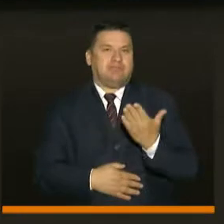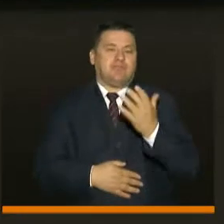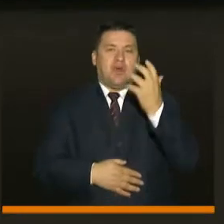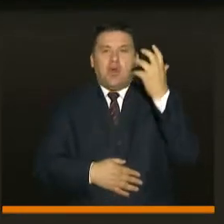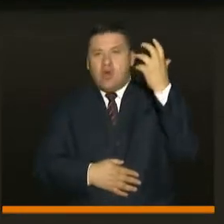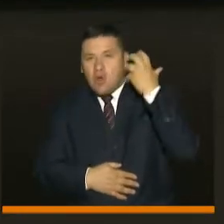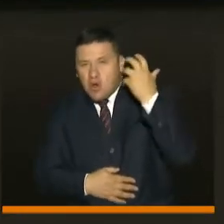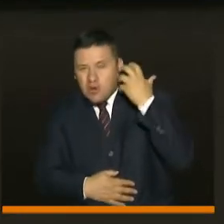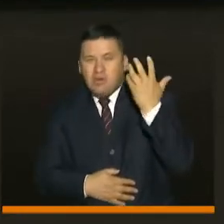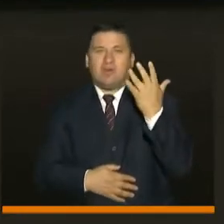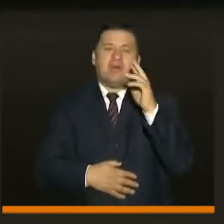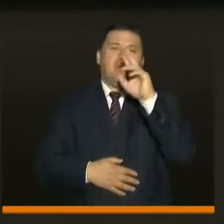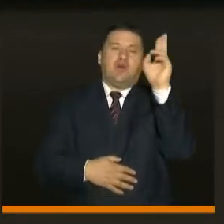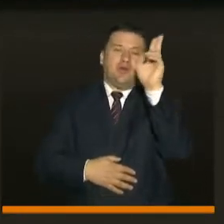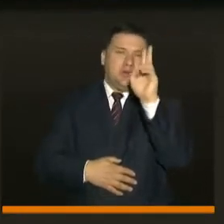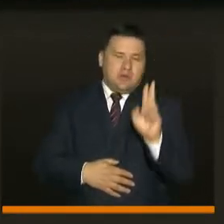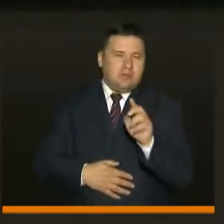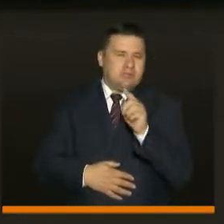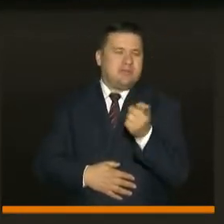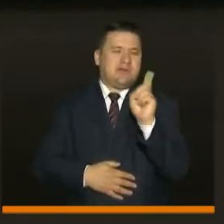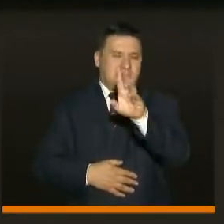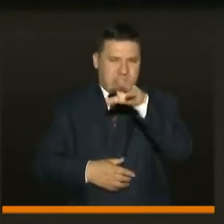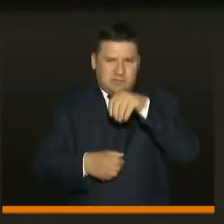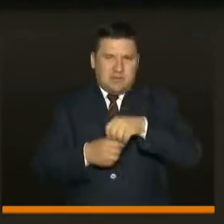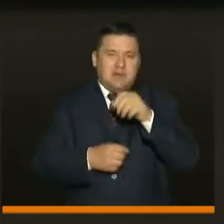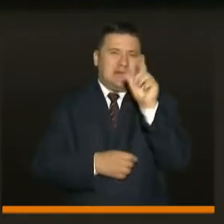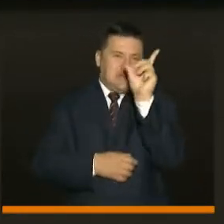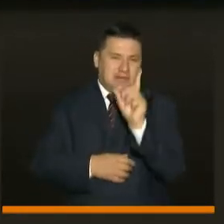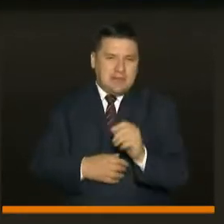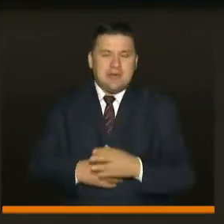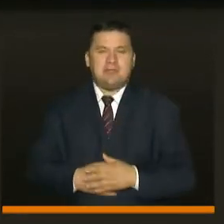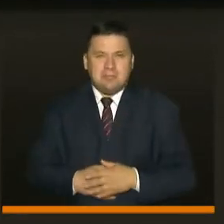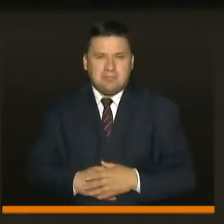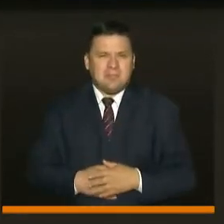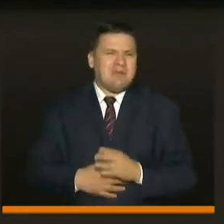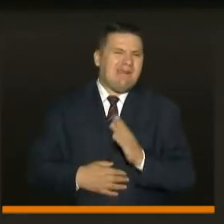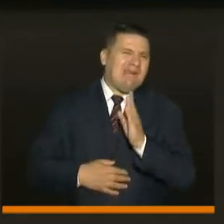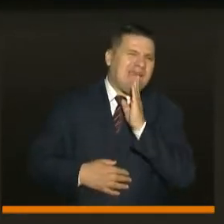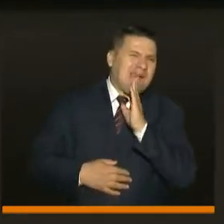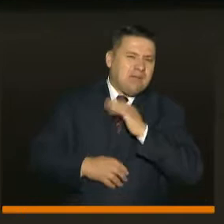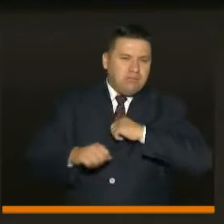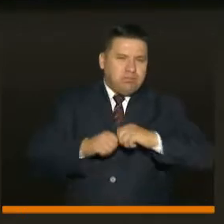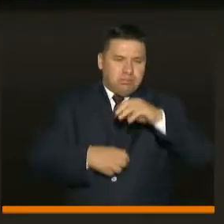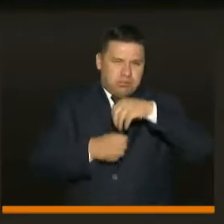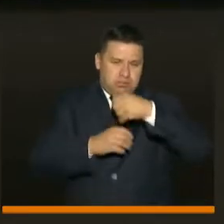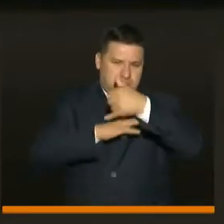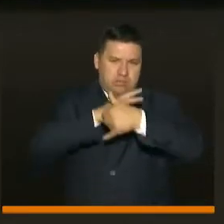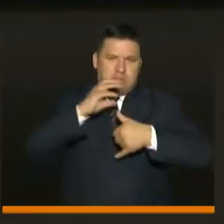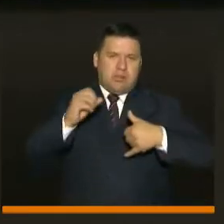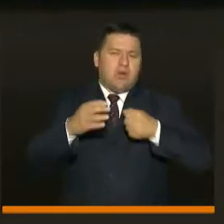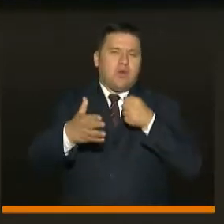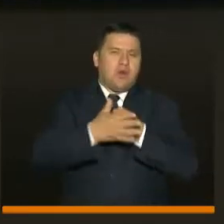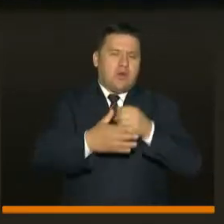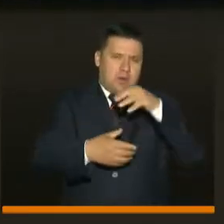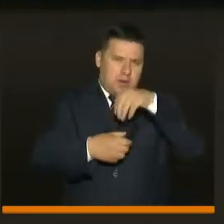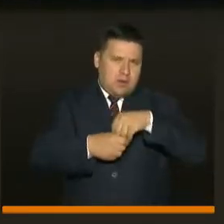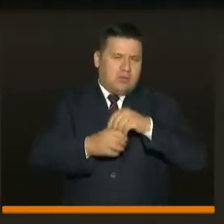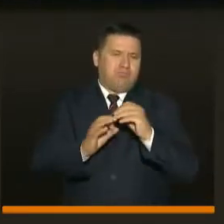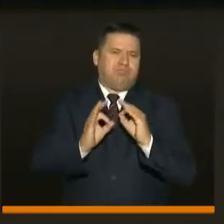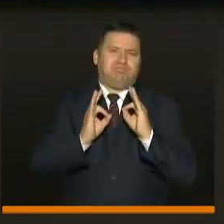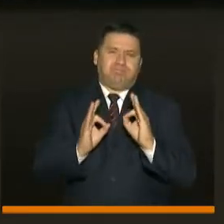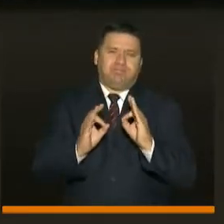Córdoba, de Sucre y también del Cesar. ¿Quién es ese operador? Un operador de